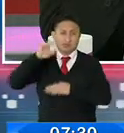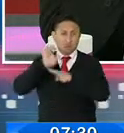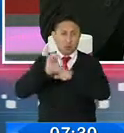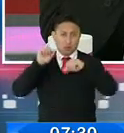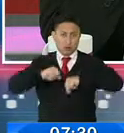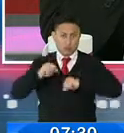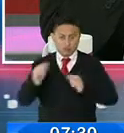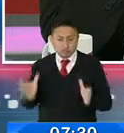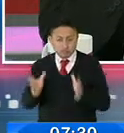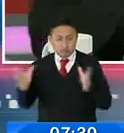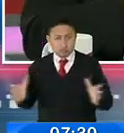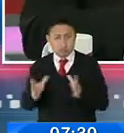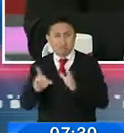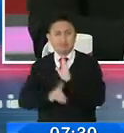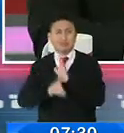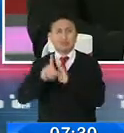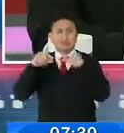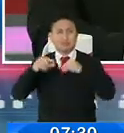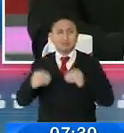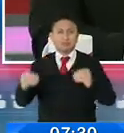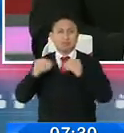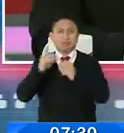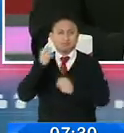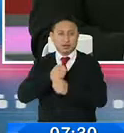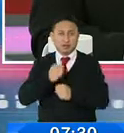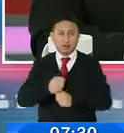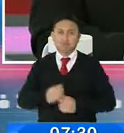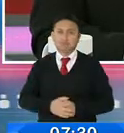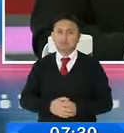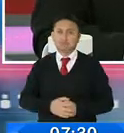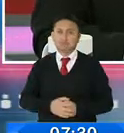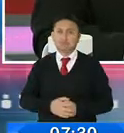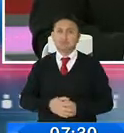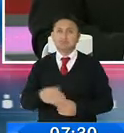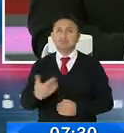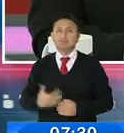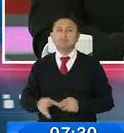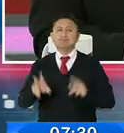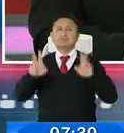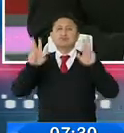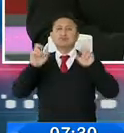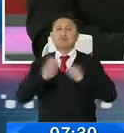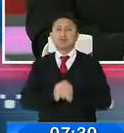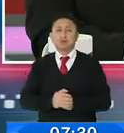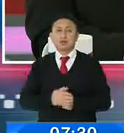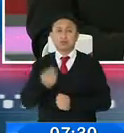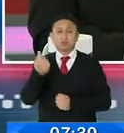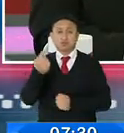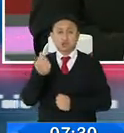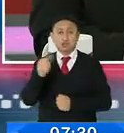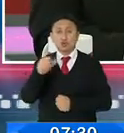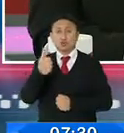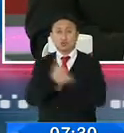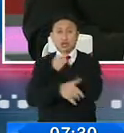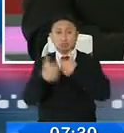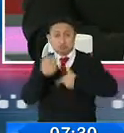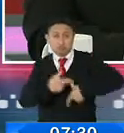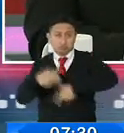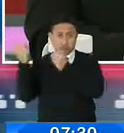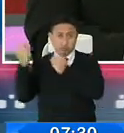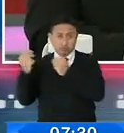país, para generar desarrollo, para generar empleo e inversión. Y en el tema de la desgeneración de la salida de divisas, economista, ¿cómo está?